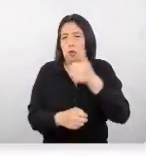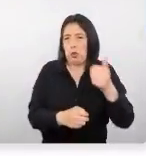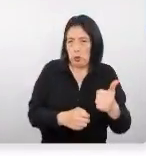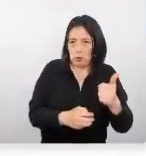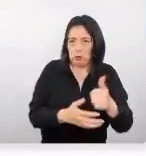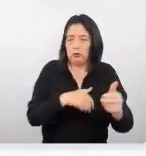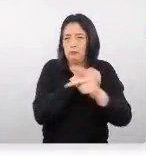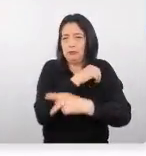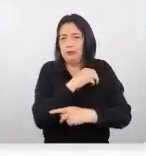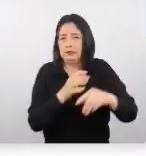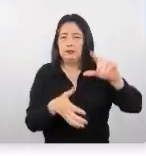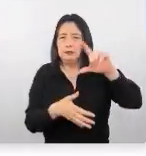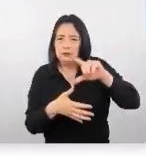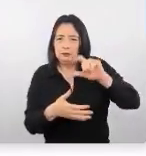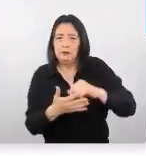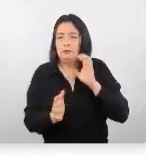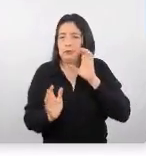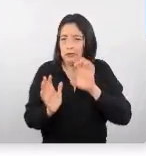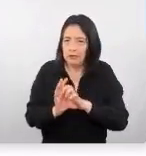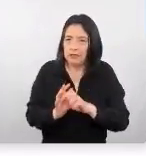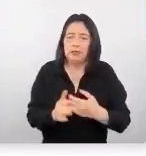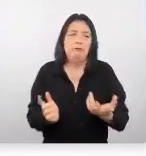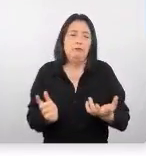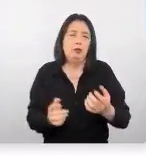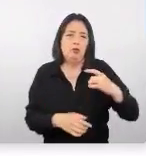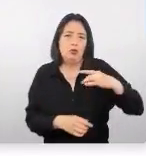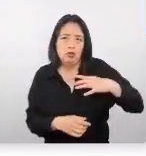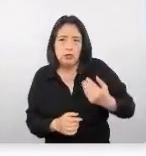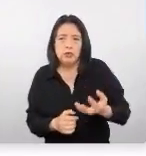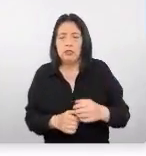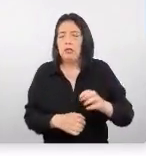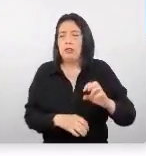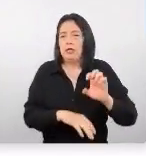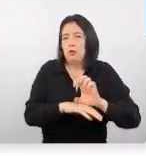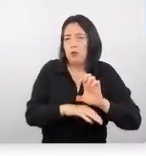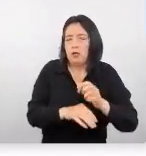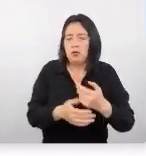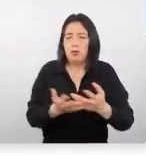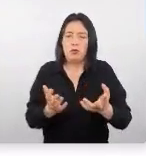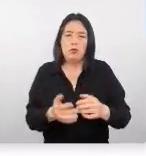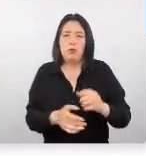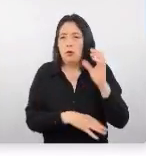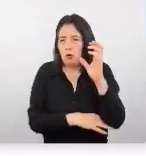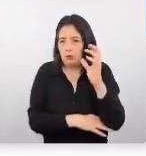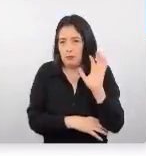Latinoamérica. Cominan, por ejemplo, con Chile, con Ecuador y con Colombia.